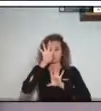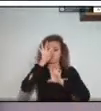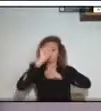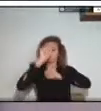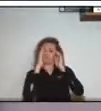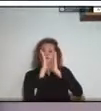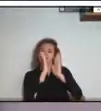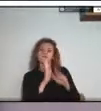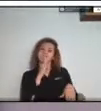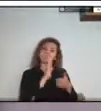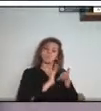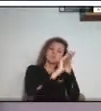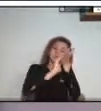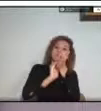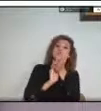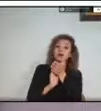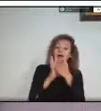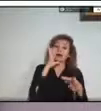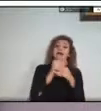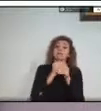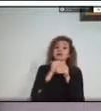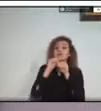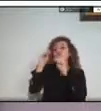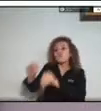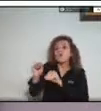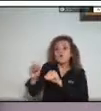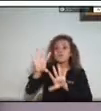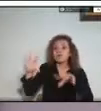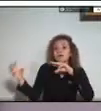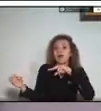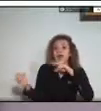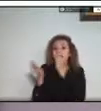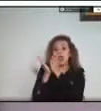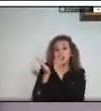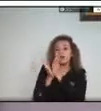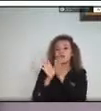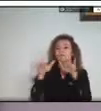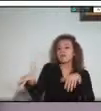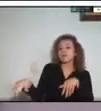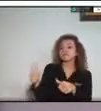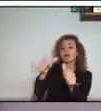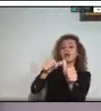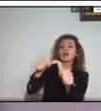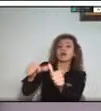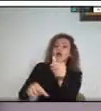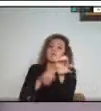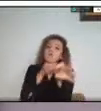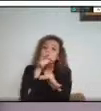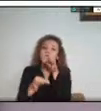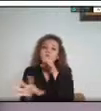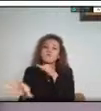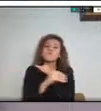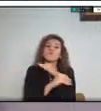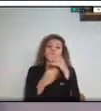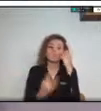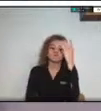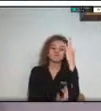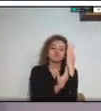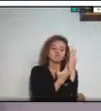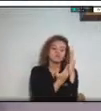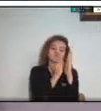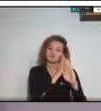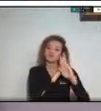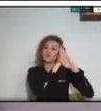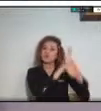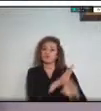trabajando en temas de educación para que cada uno podamos seguir gestionando los riesgos por incendios en cobertura vegetal pasamos a nuestra